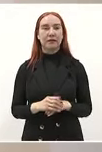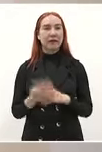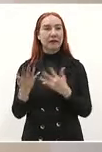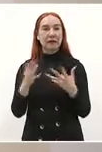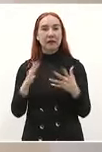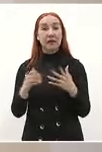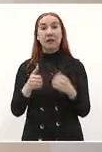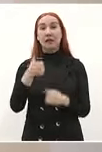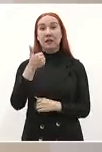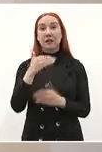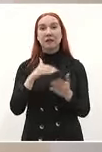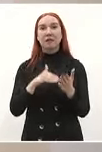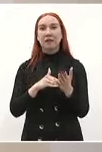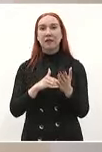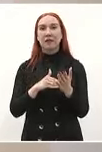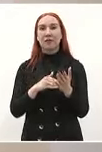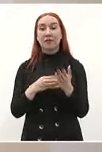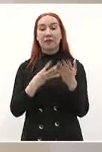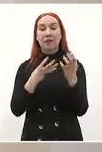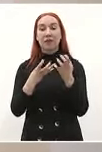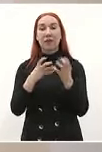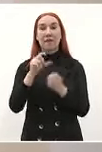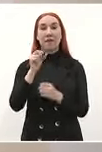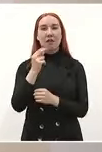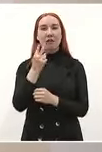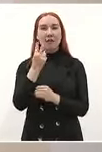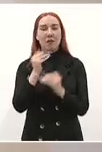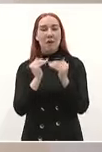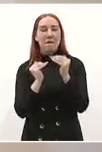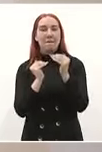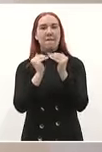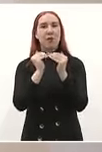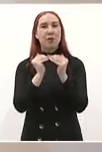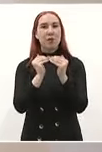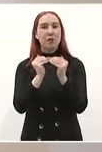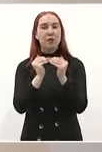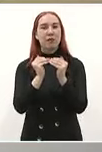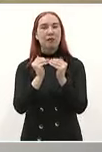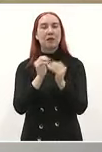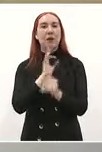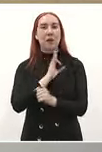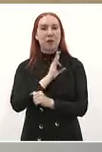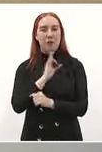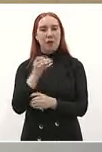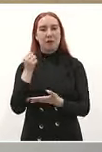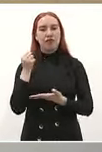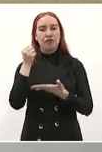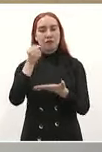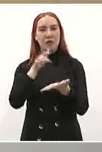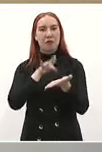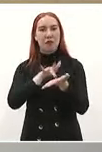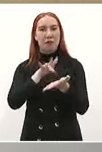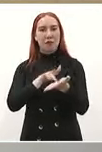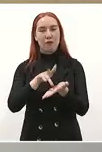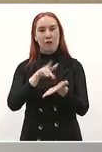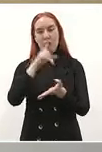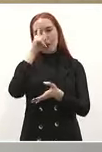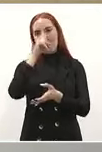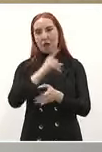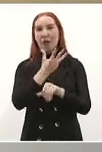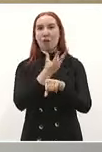6 mil 922 escuelas que van a tener su presupuesto para el mantenimiento